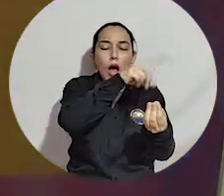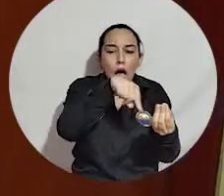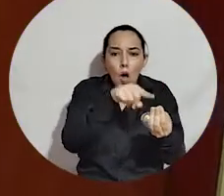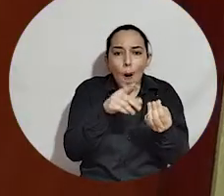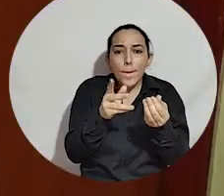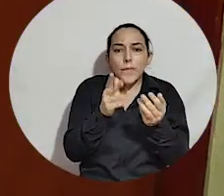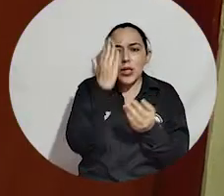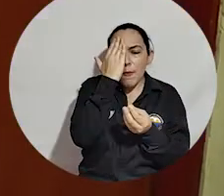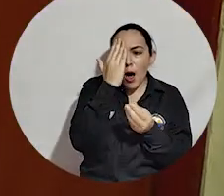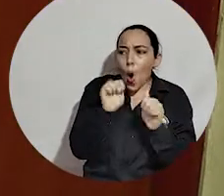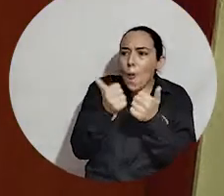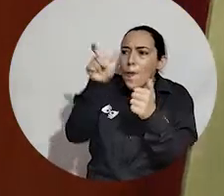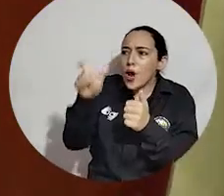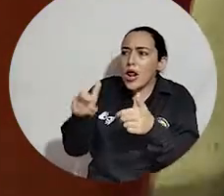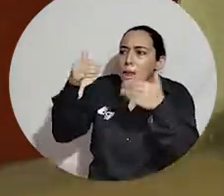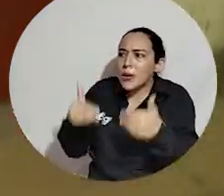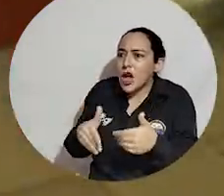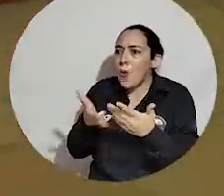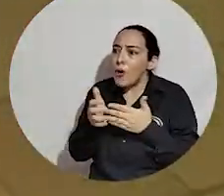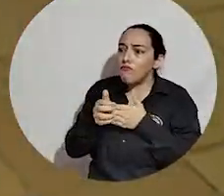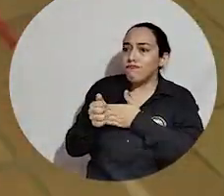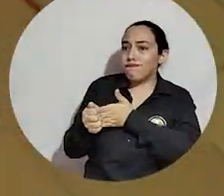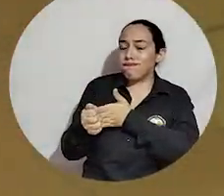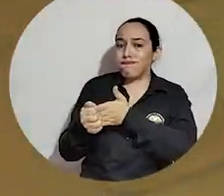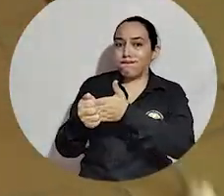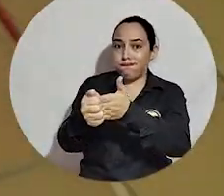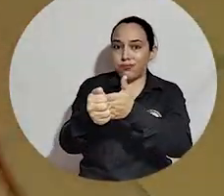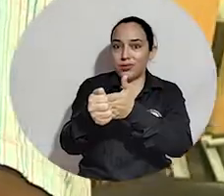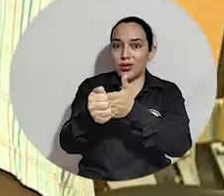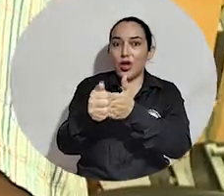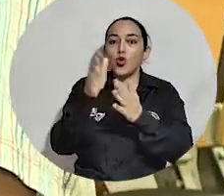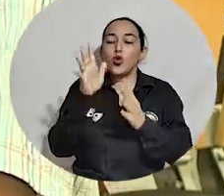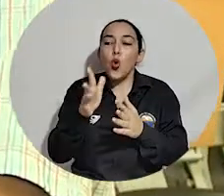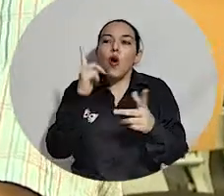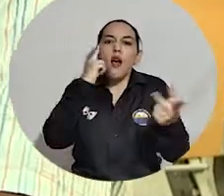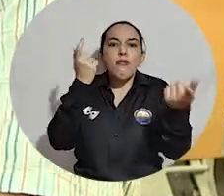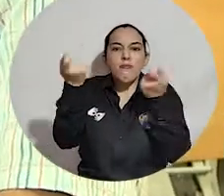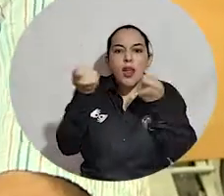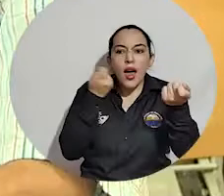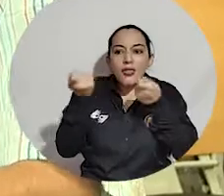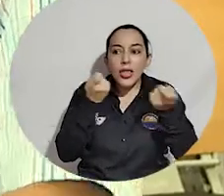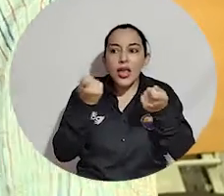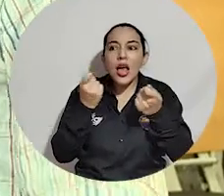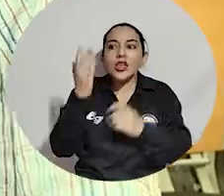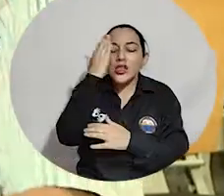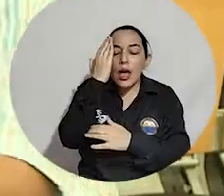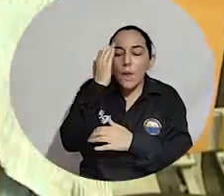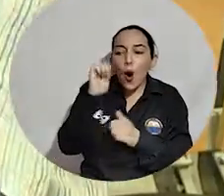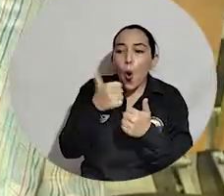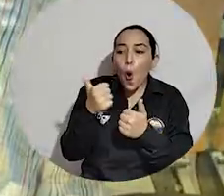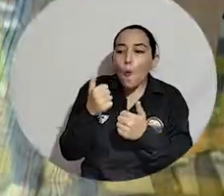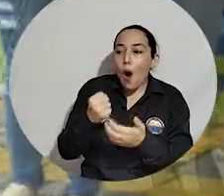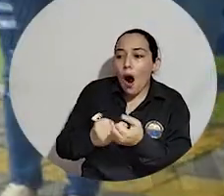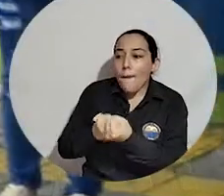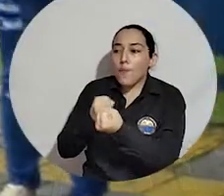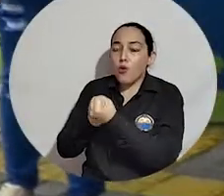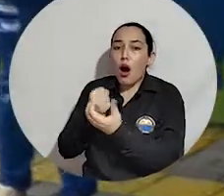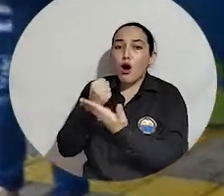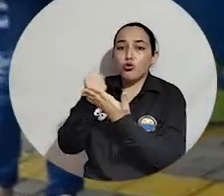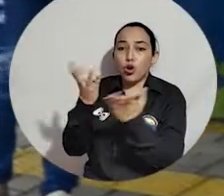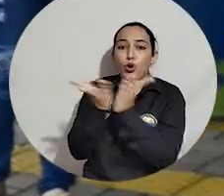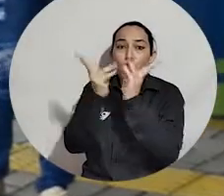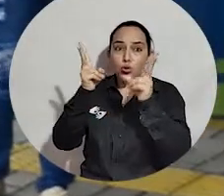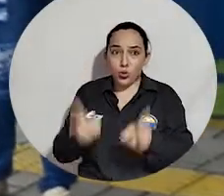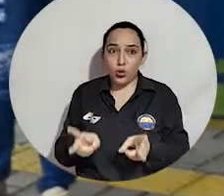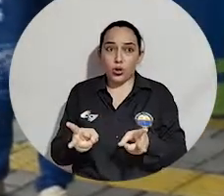que sepan dirigirse a una persona con discapacidad, pero también que sepan orientar con herramientas claves y sepan cómo hacer llegar a cada